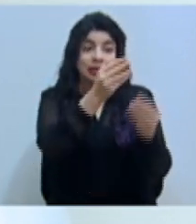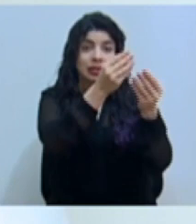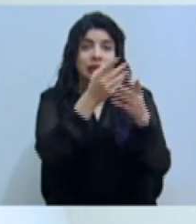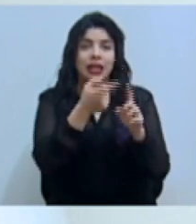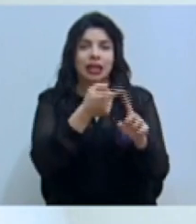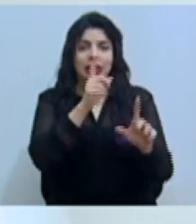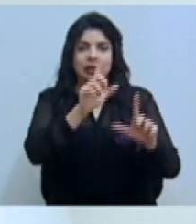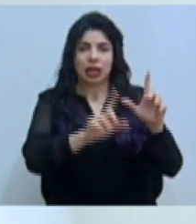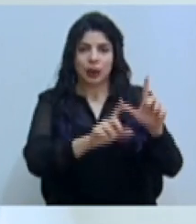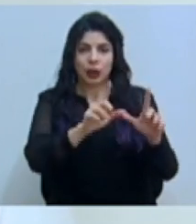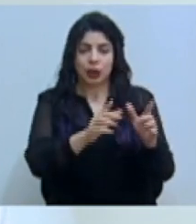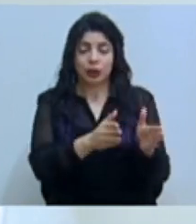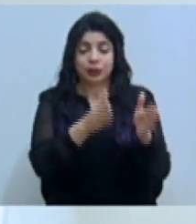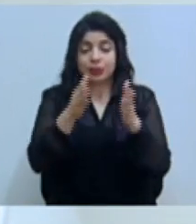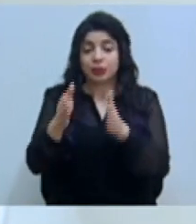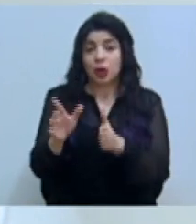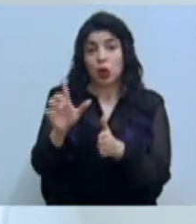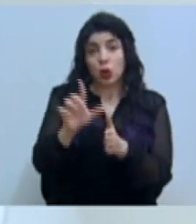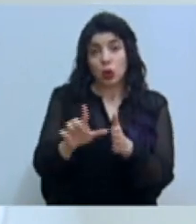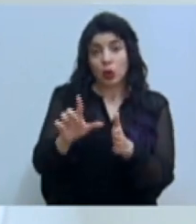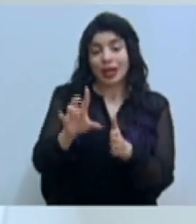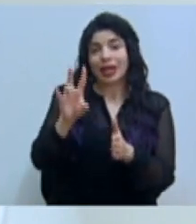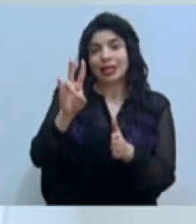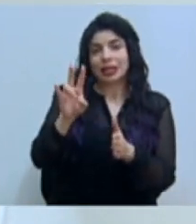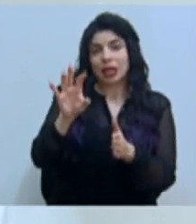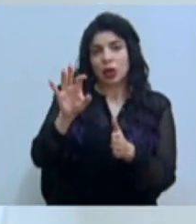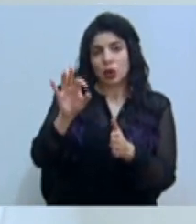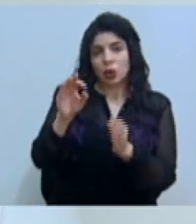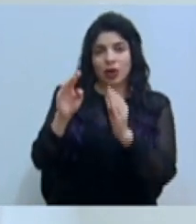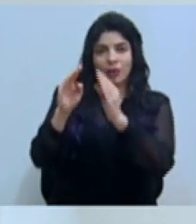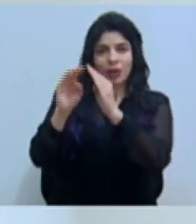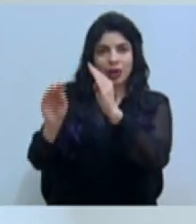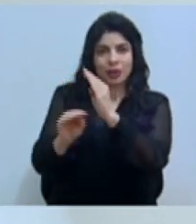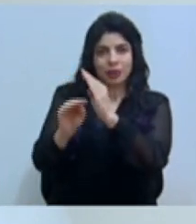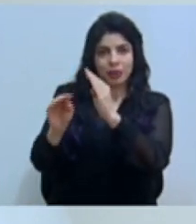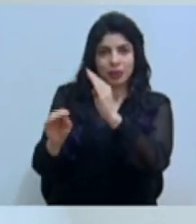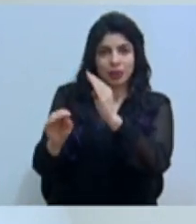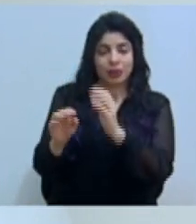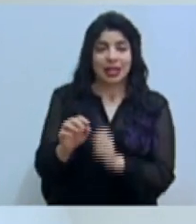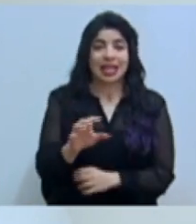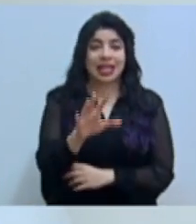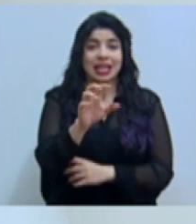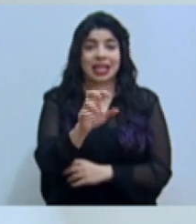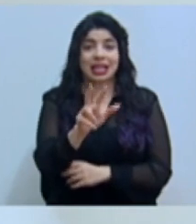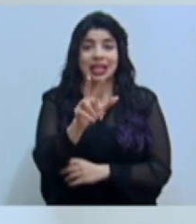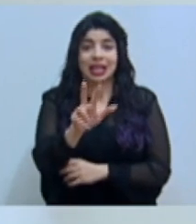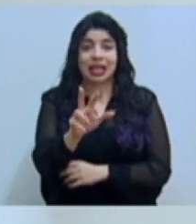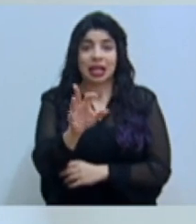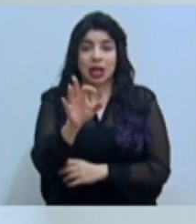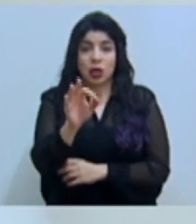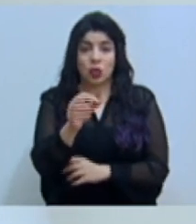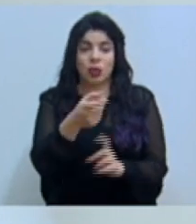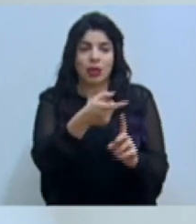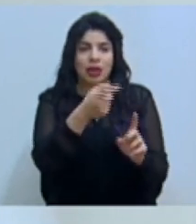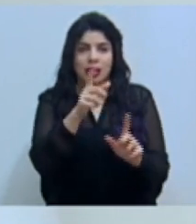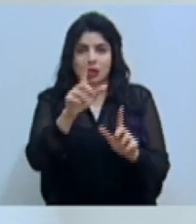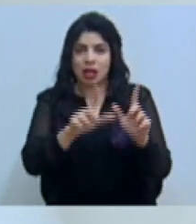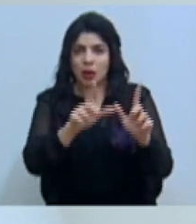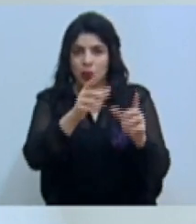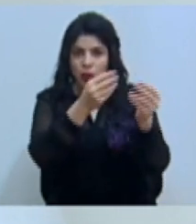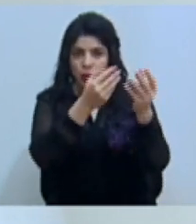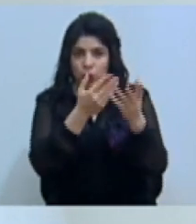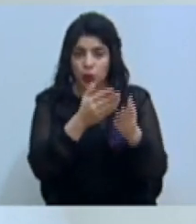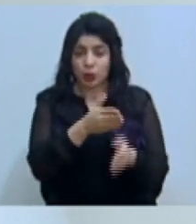laboratorio. El lunes 79 fueron por nexo epidemiológico y 539 por laboratorio.